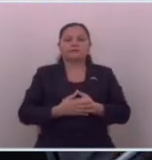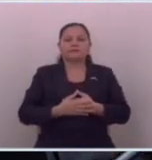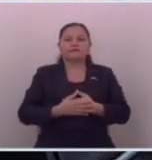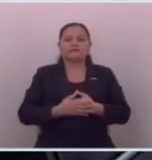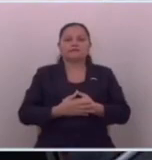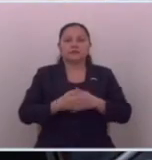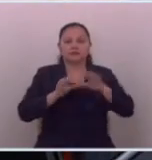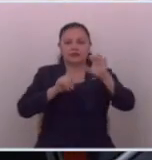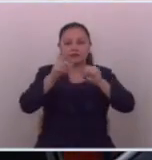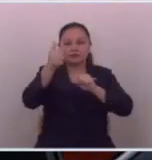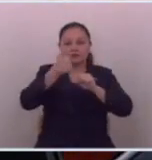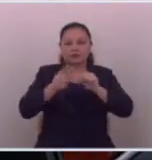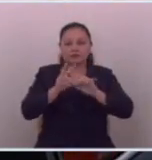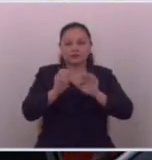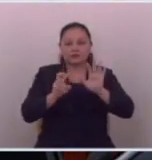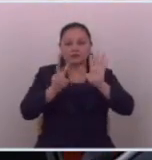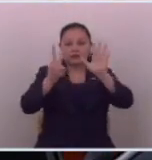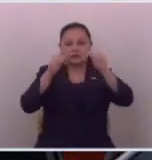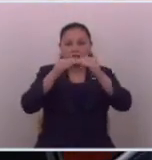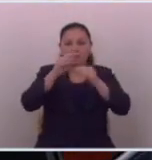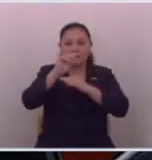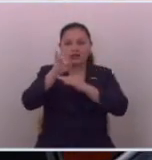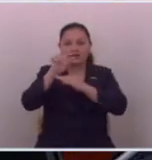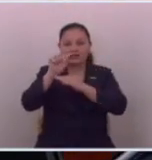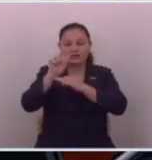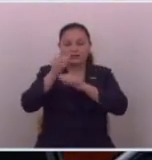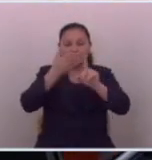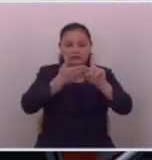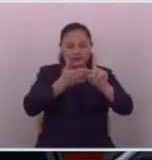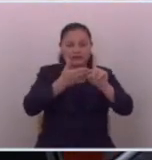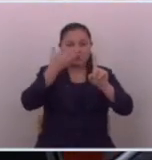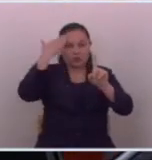11 de agosto del 2017 Margarita Castillo Aguirre